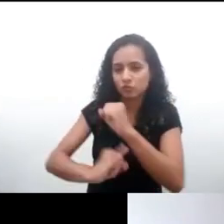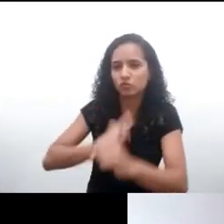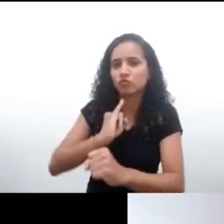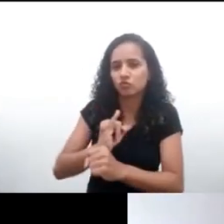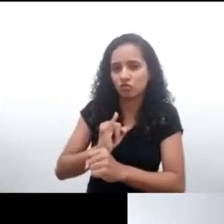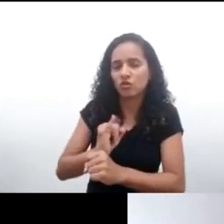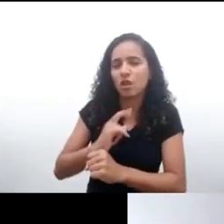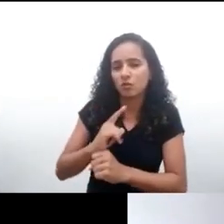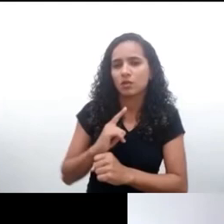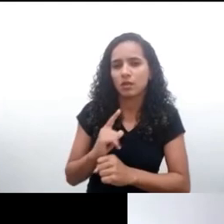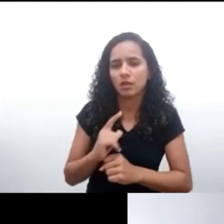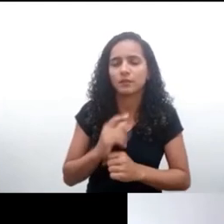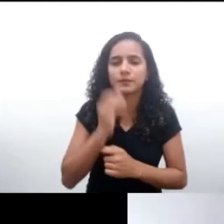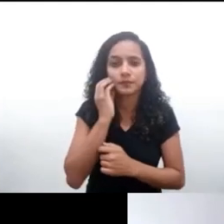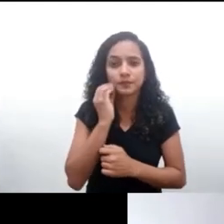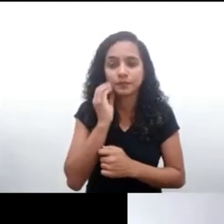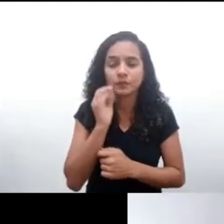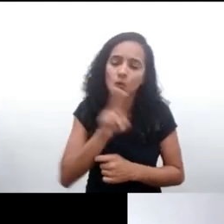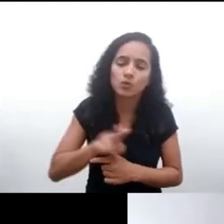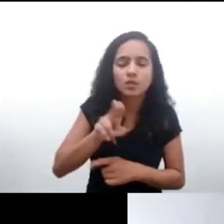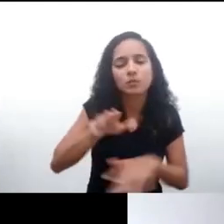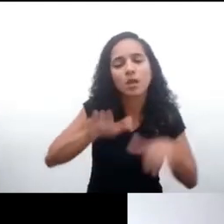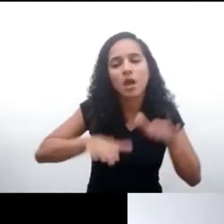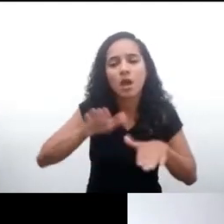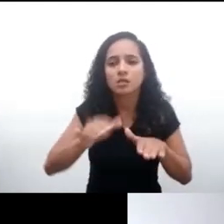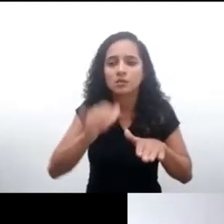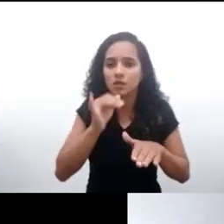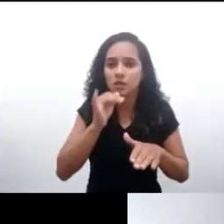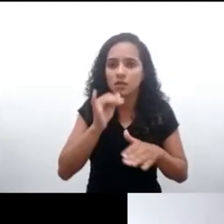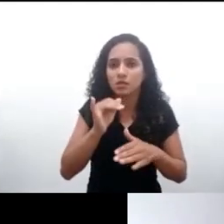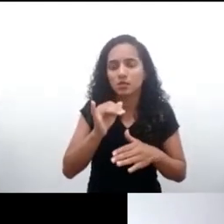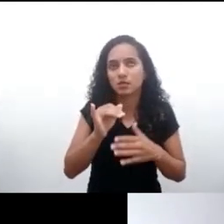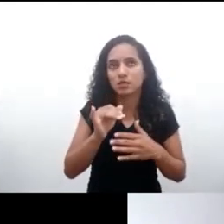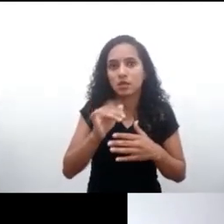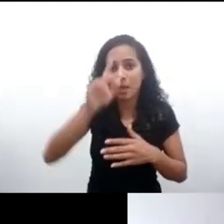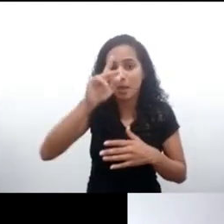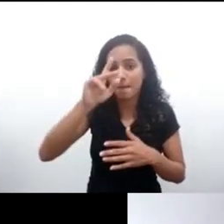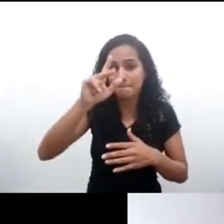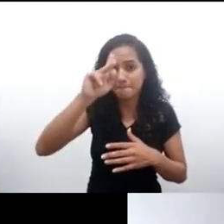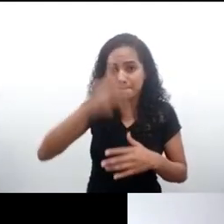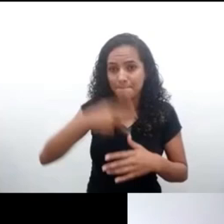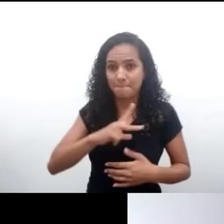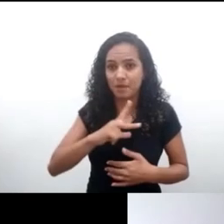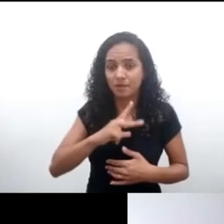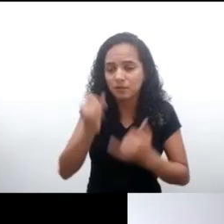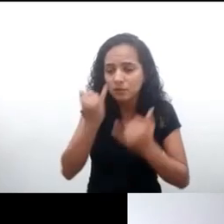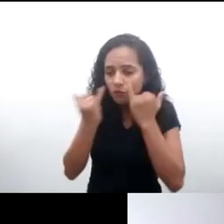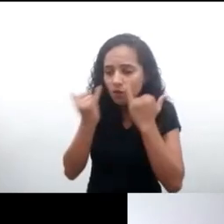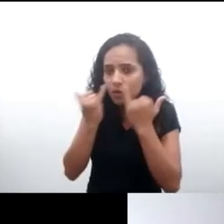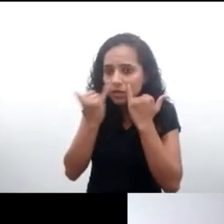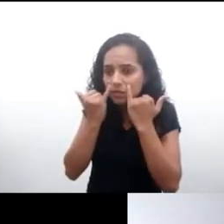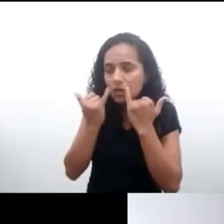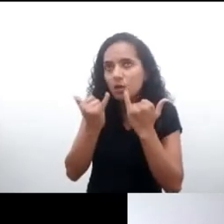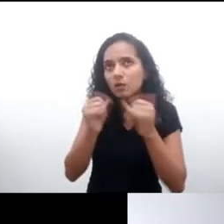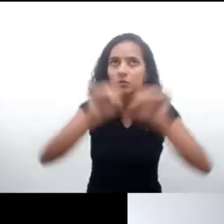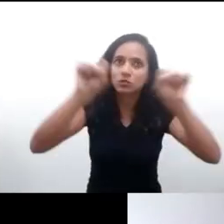mecanismo de entrada en estos temas, pero es nomás entrar, que se despliega toda la afectación comprensiva de diversidad de derechos.